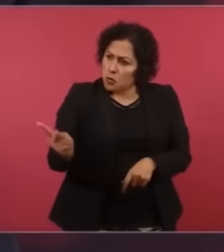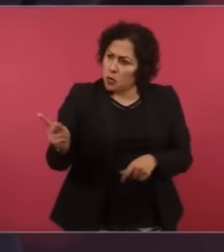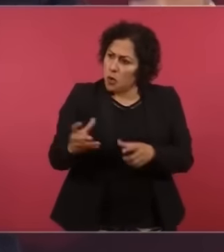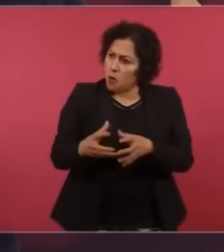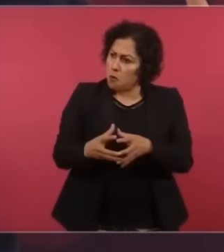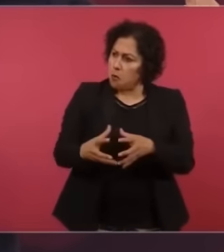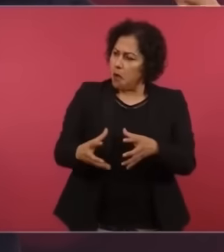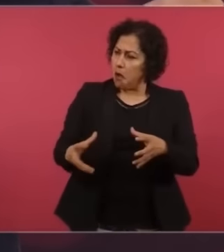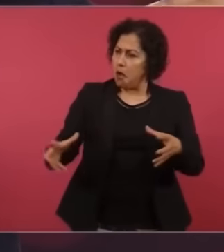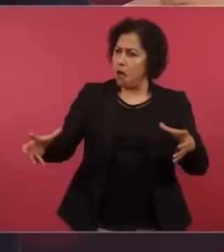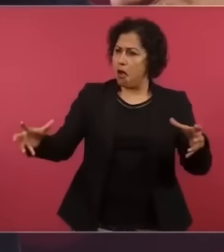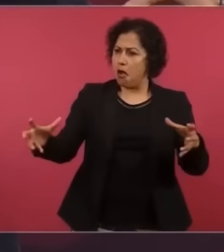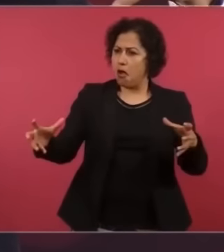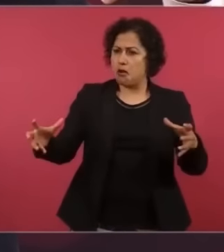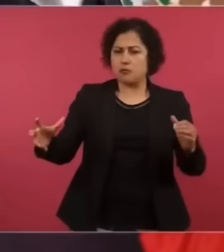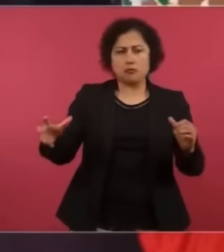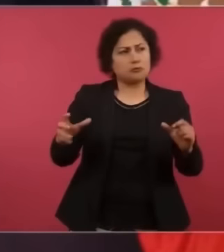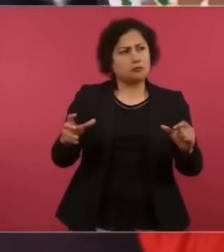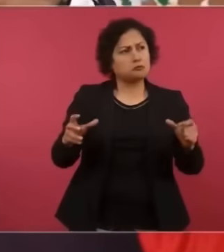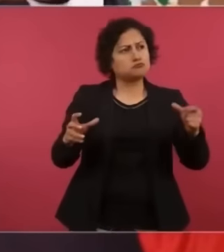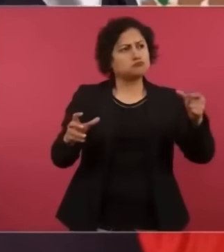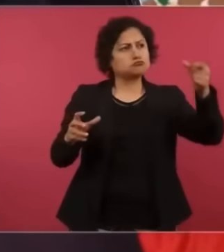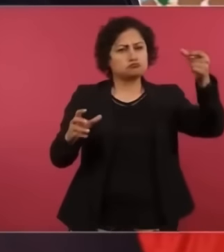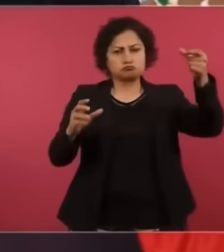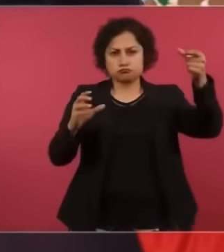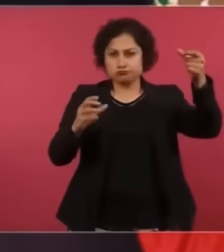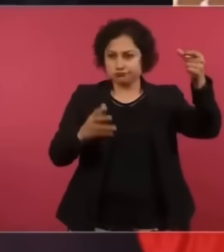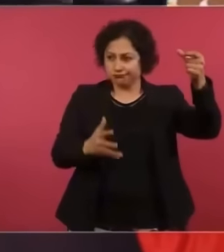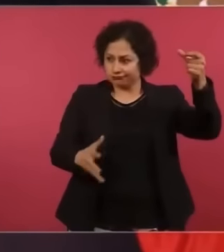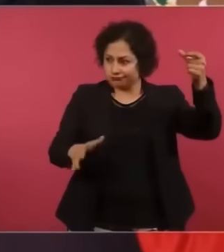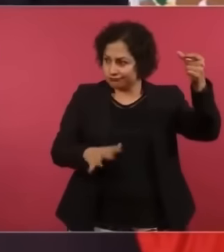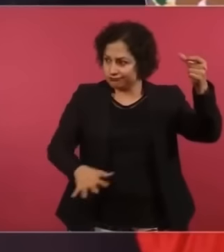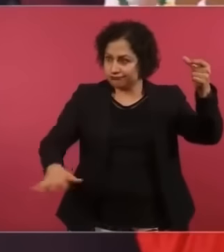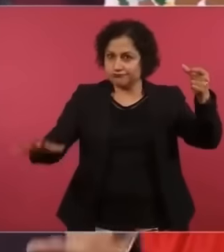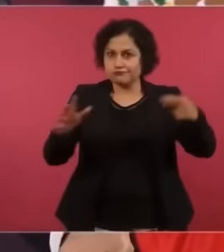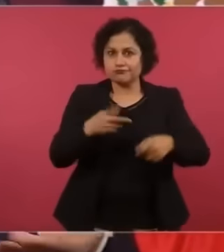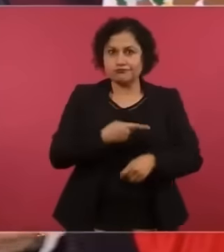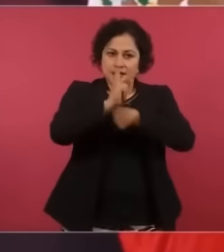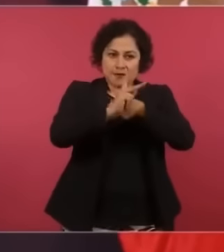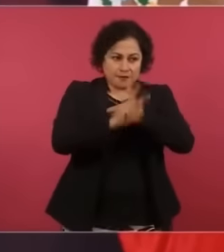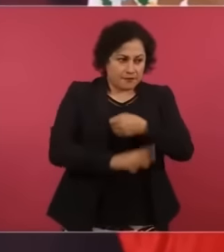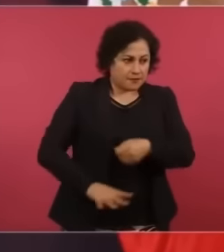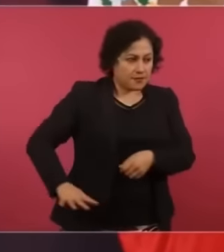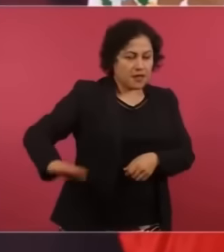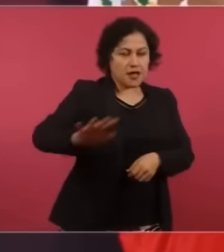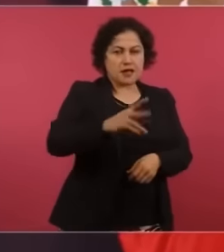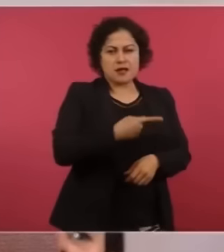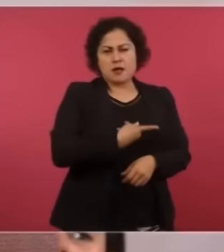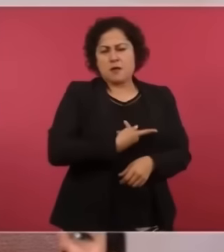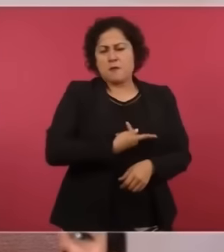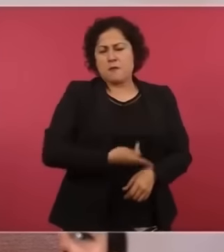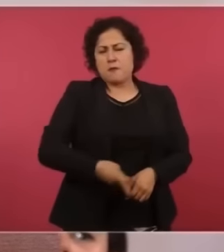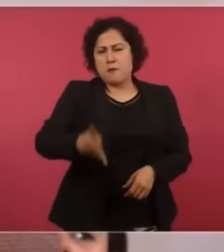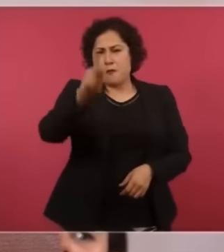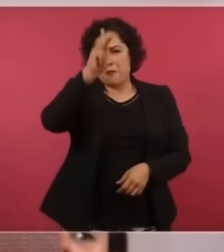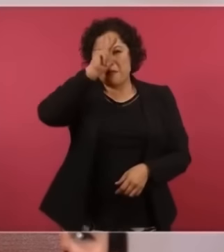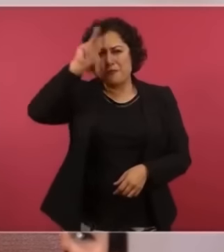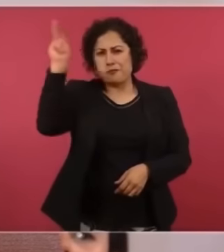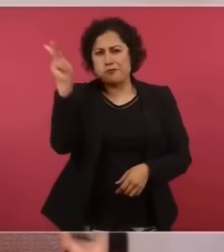periodo, repito, de más desigualdad, de una desigualdad